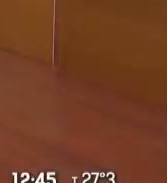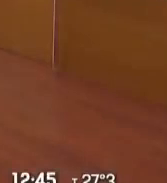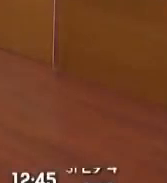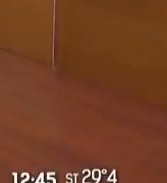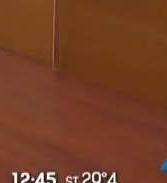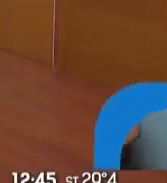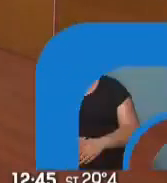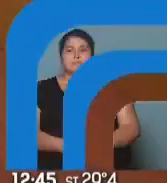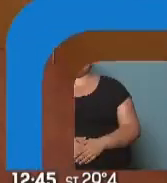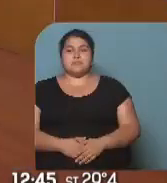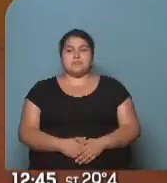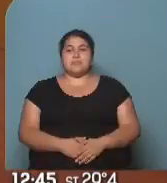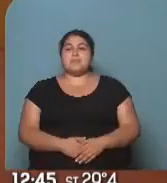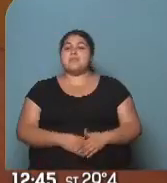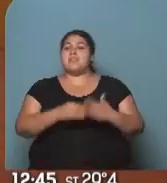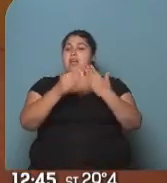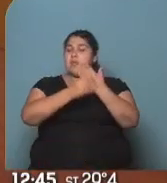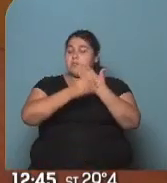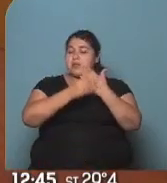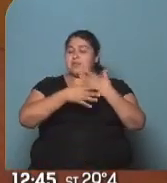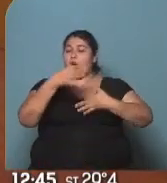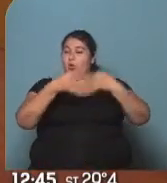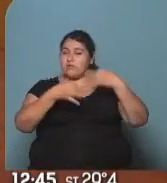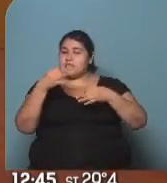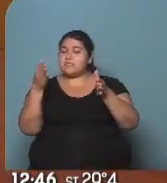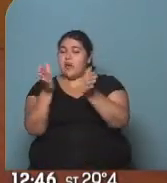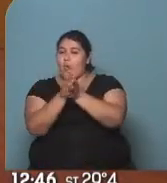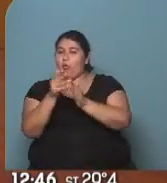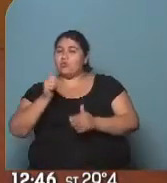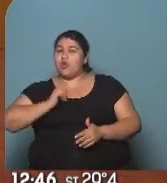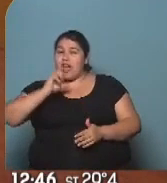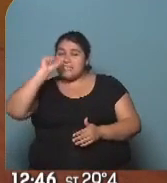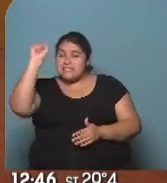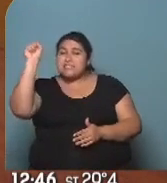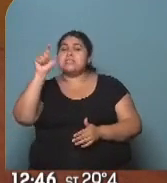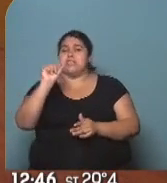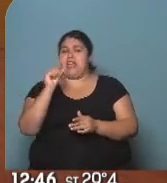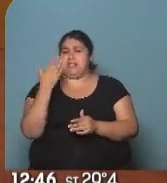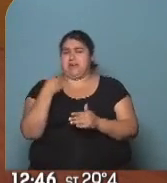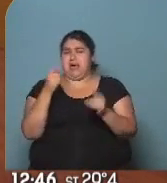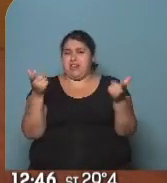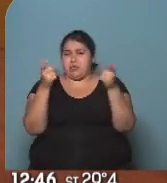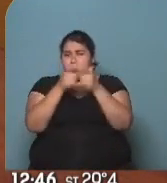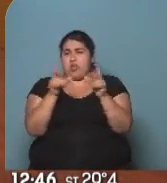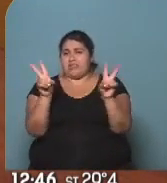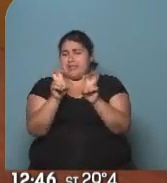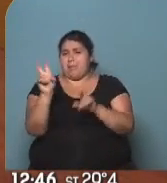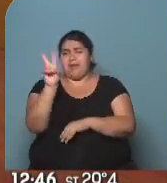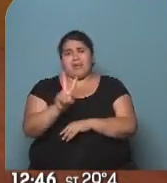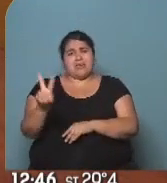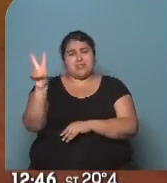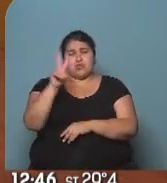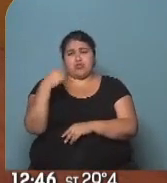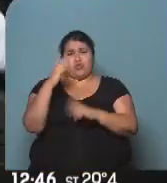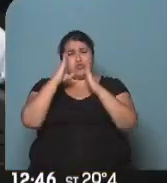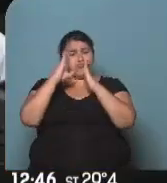Ahora está el Ministro de Justicia y el Canciller, luego de la reunión de gabinete, hace instantes, la situación de Venezuela, evidentemente, en el foco